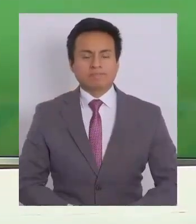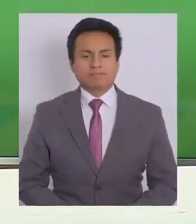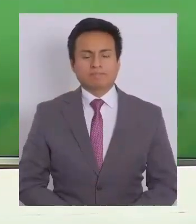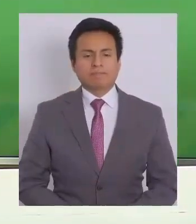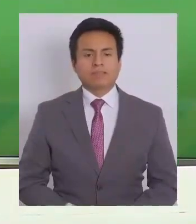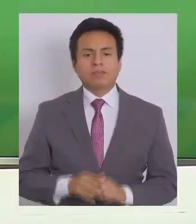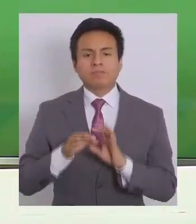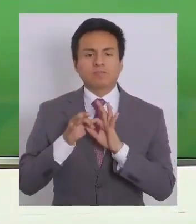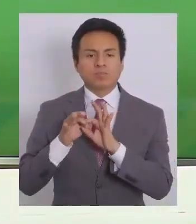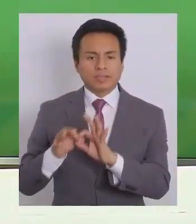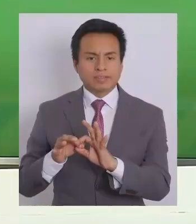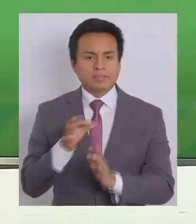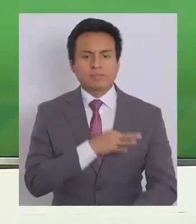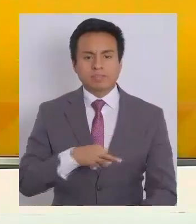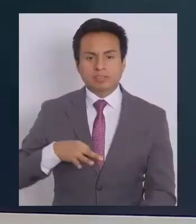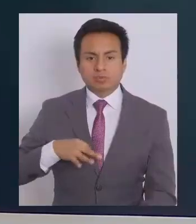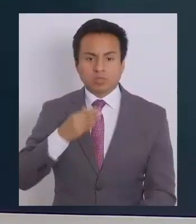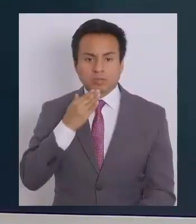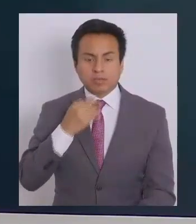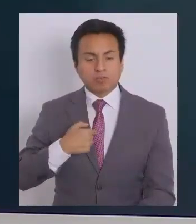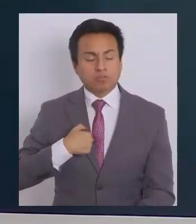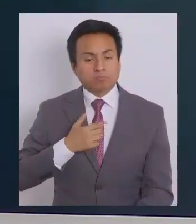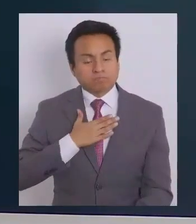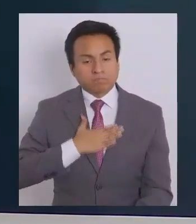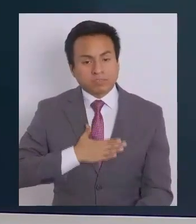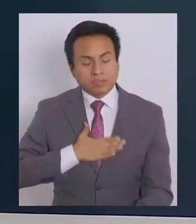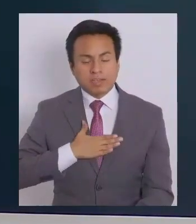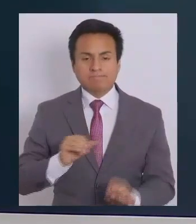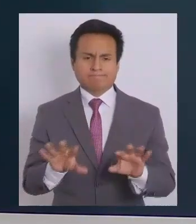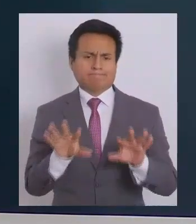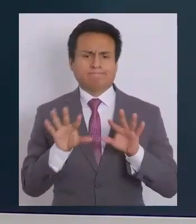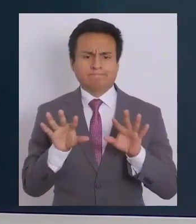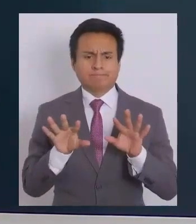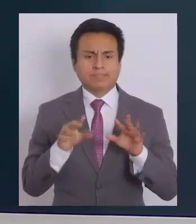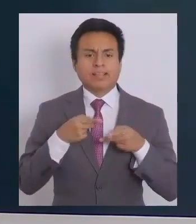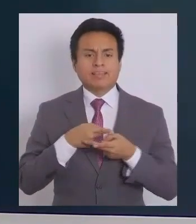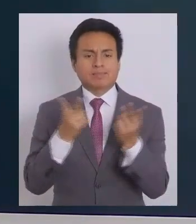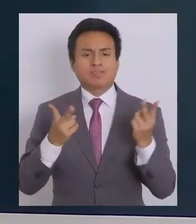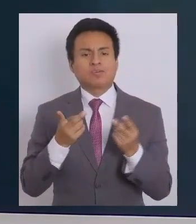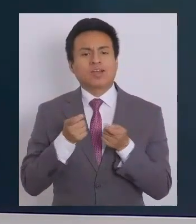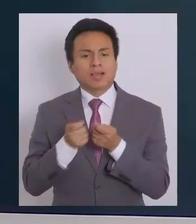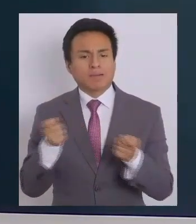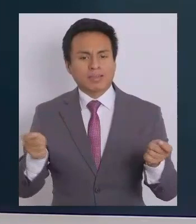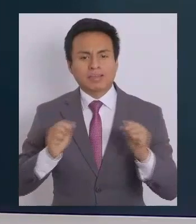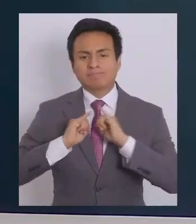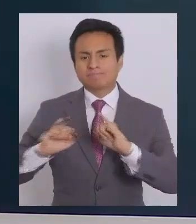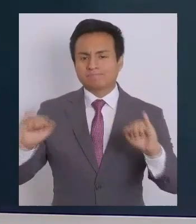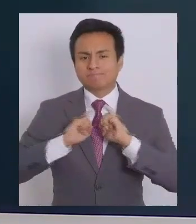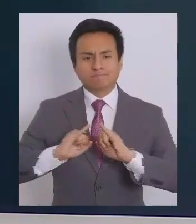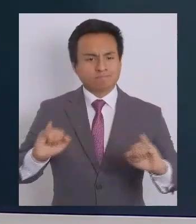Muchas gracias, ministro. También yo quisiera enfatizar que el lanzamiento de esta campaña comunicacional,